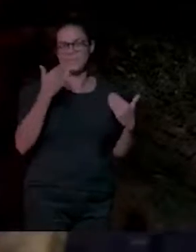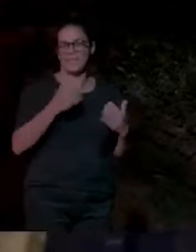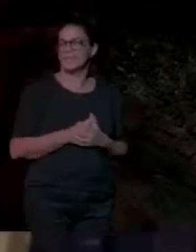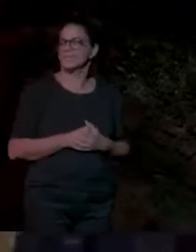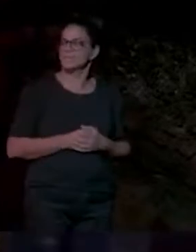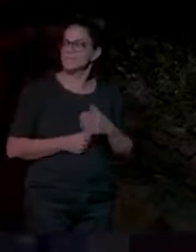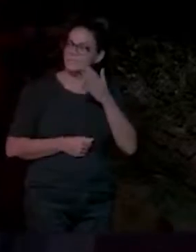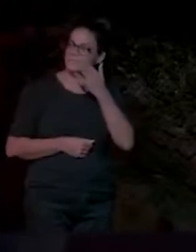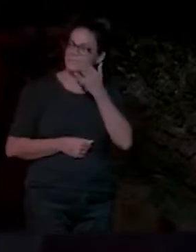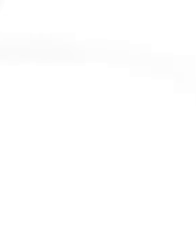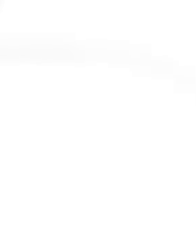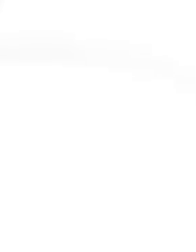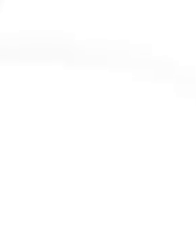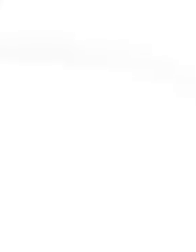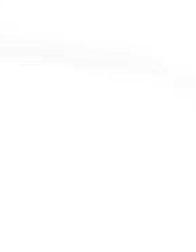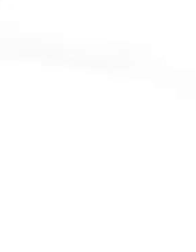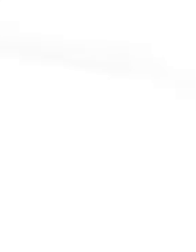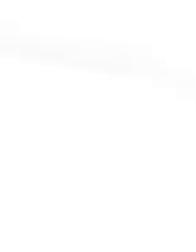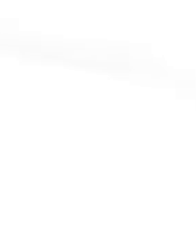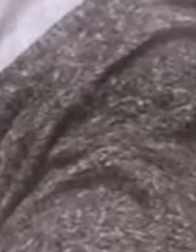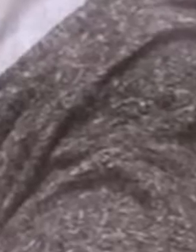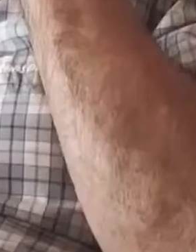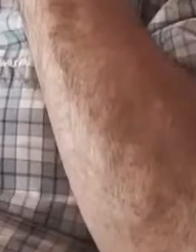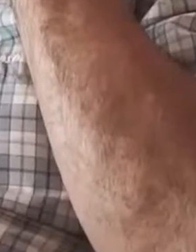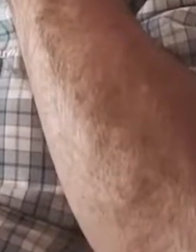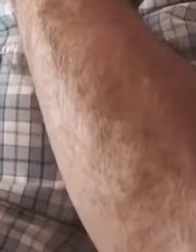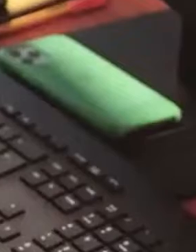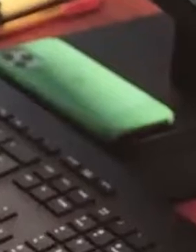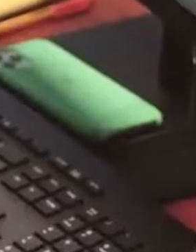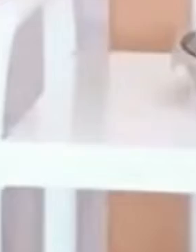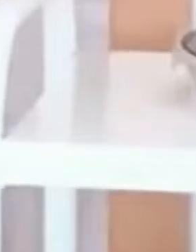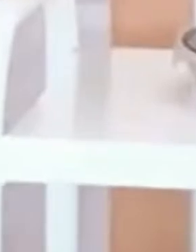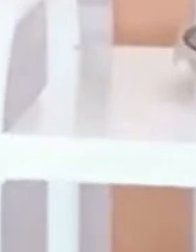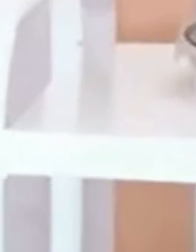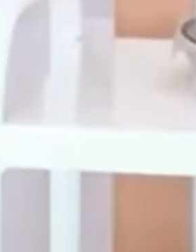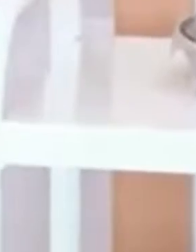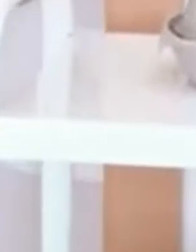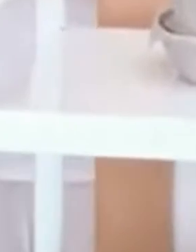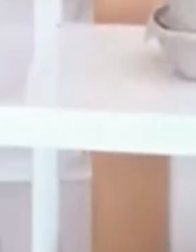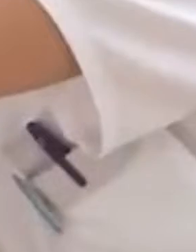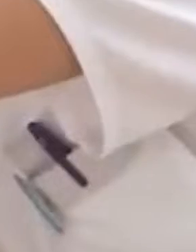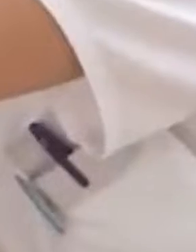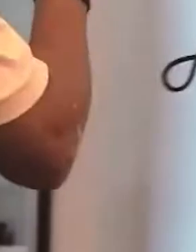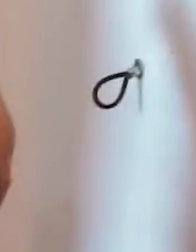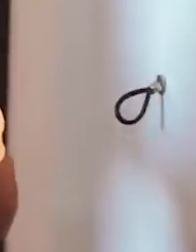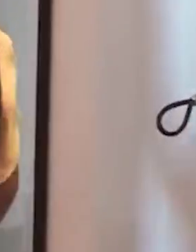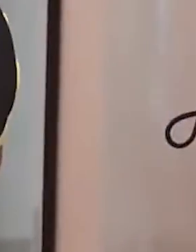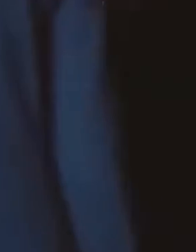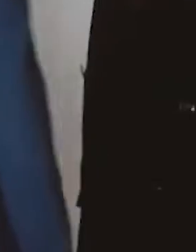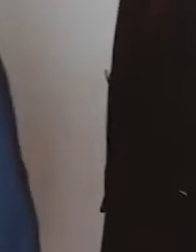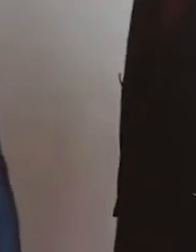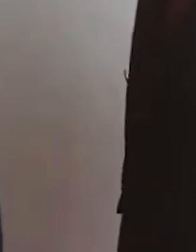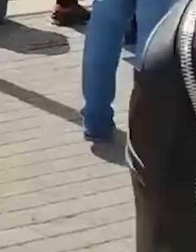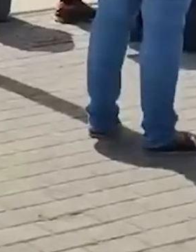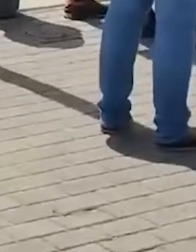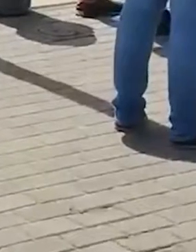Sobre todo la sociedad lanzaroteña tiene motivos para estar orgullosa de su comportamiento. Hemos